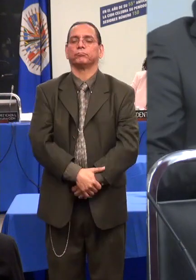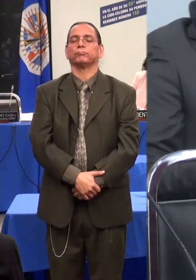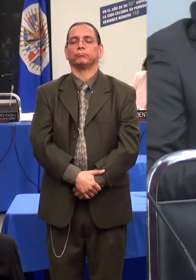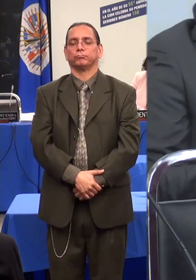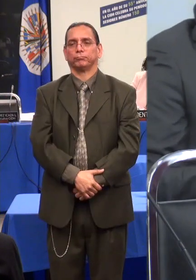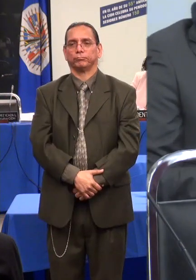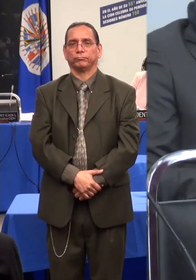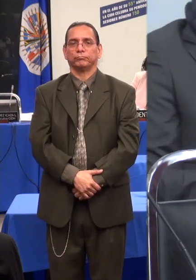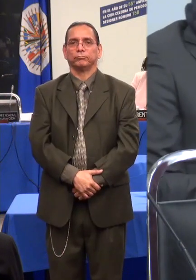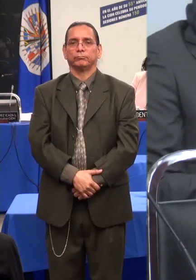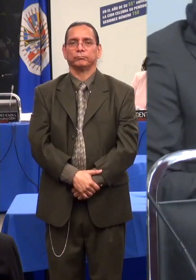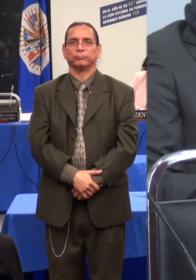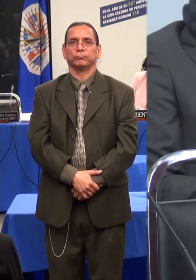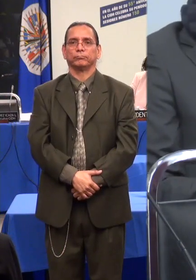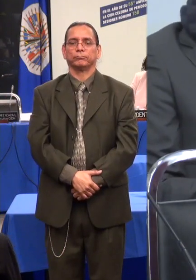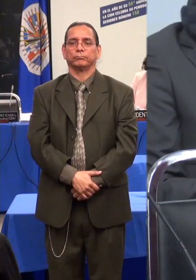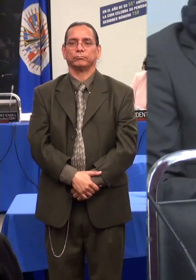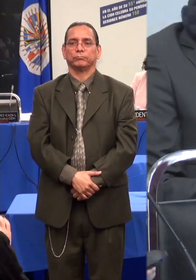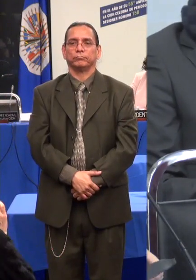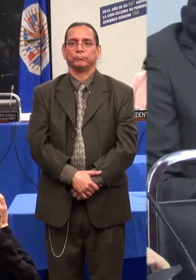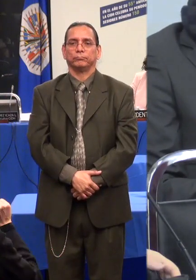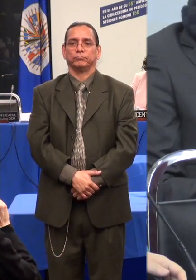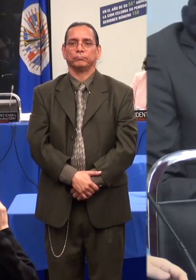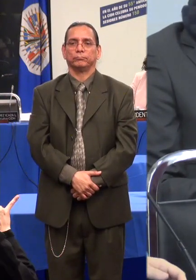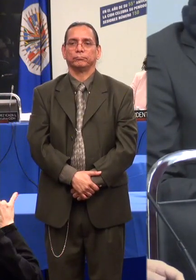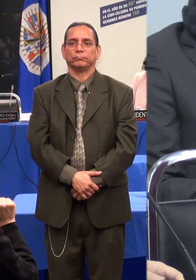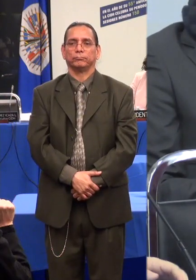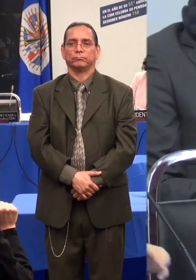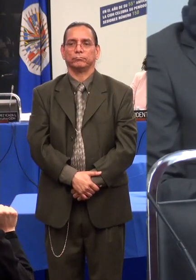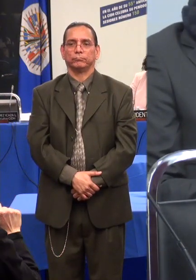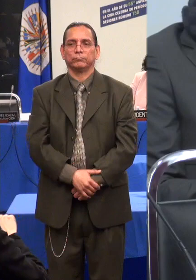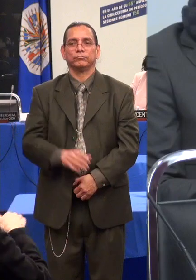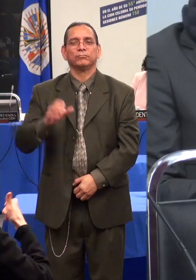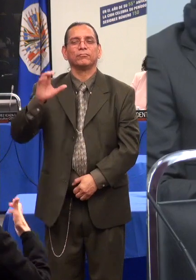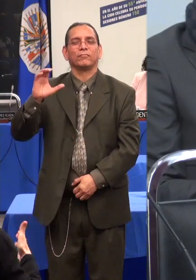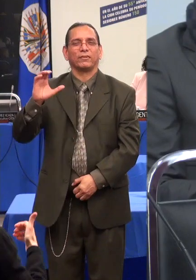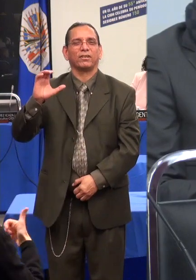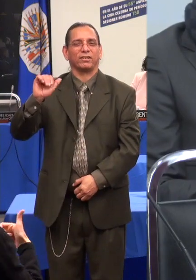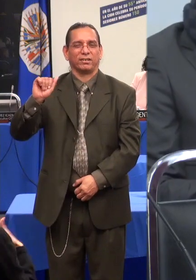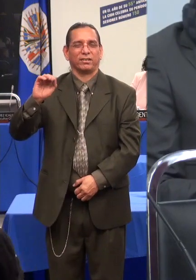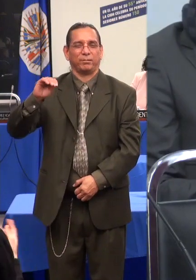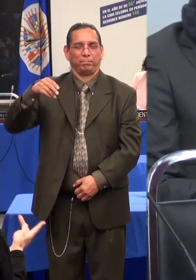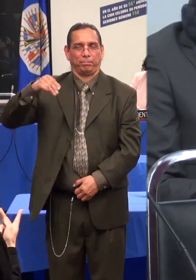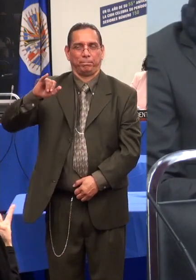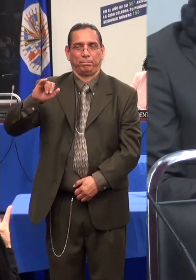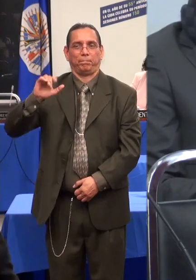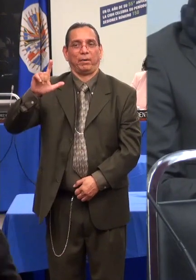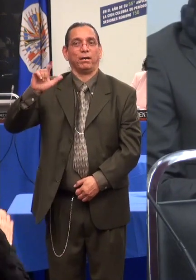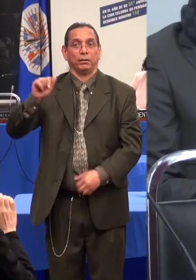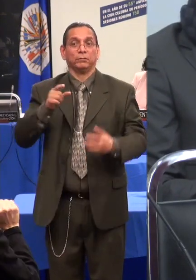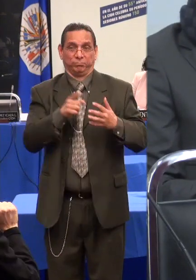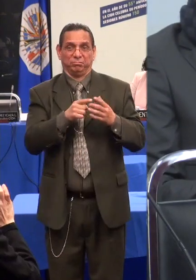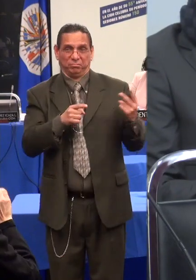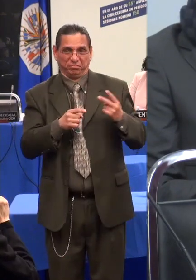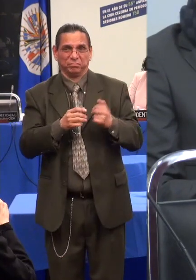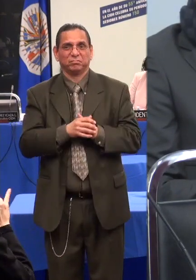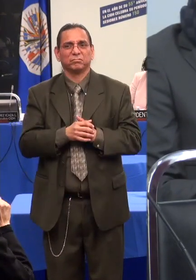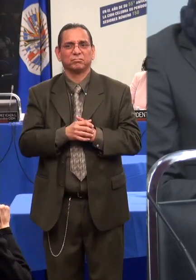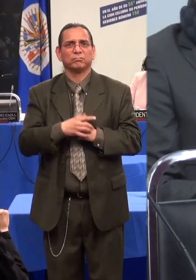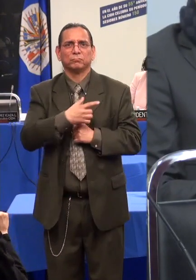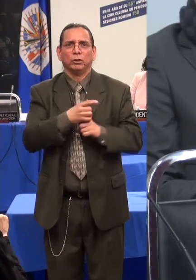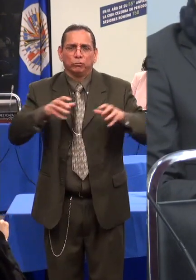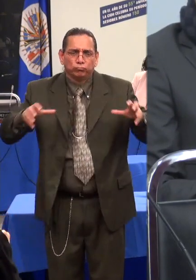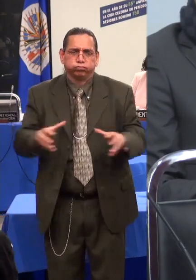dos mujeres activistas colombianas que se identifican como mujeres con discapacidad y quienes, al igual que yo, harán una breve